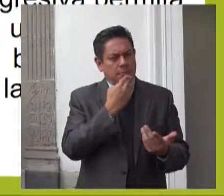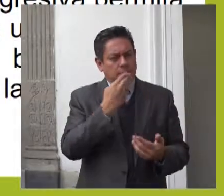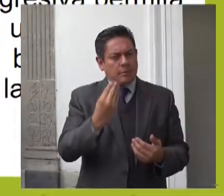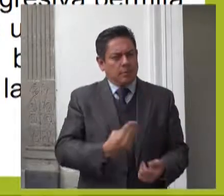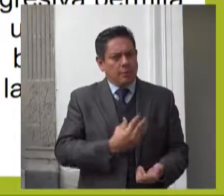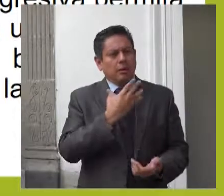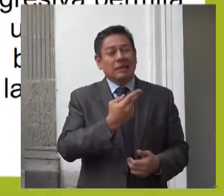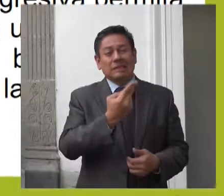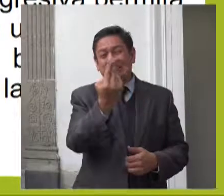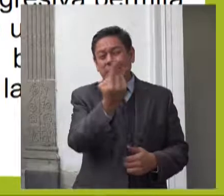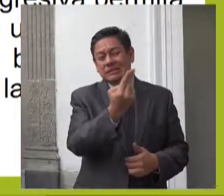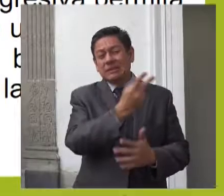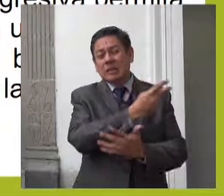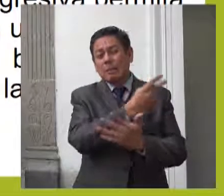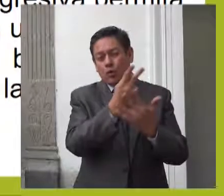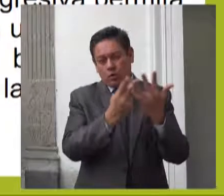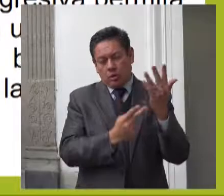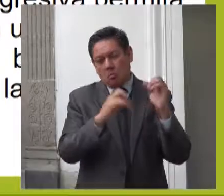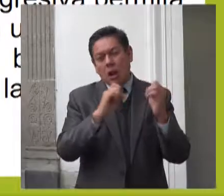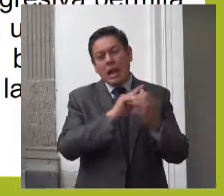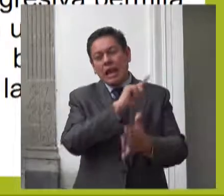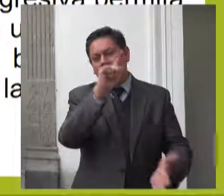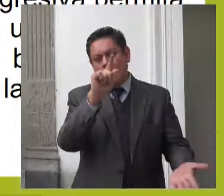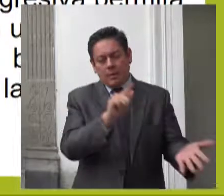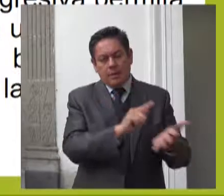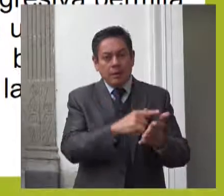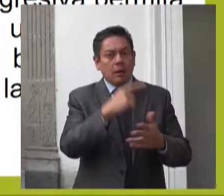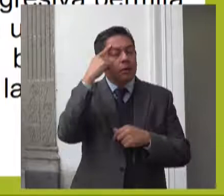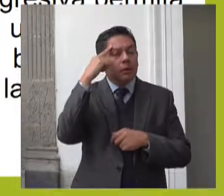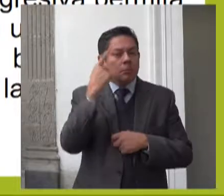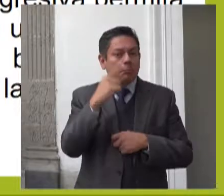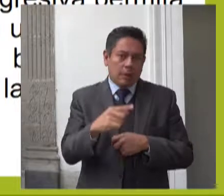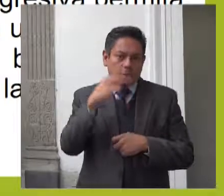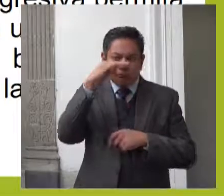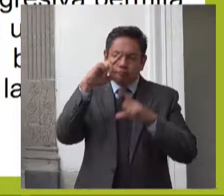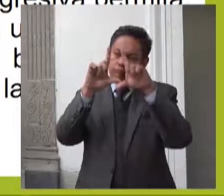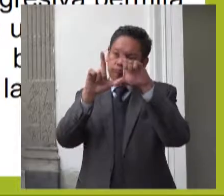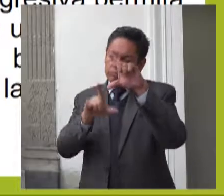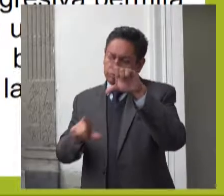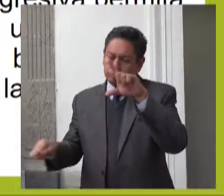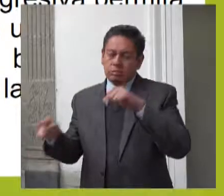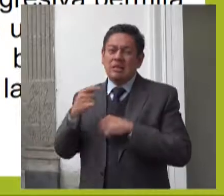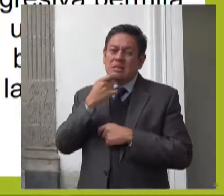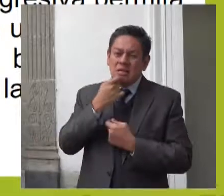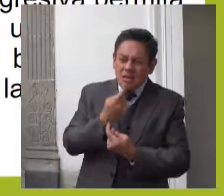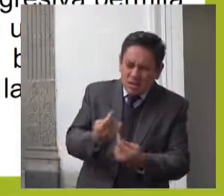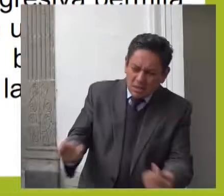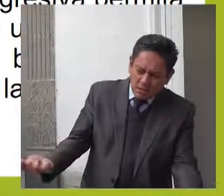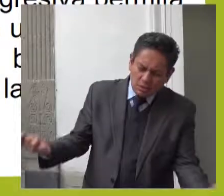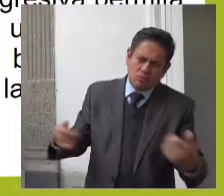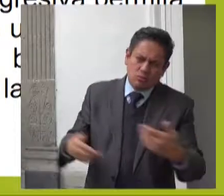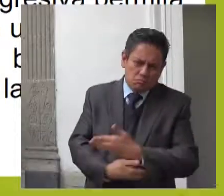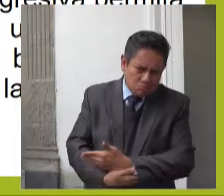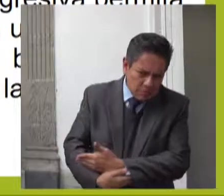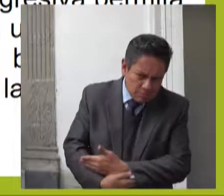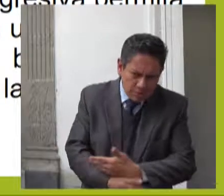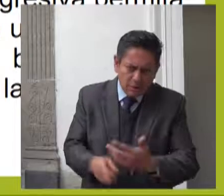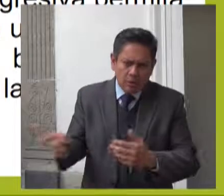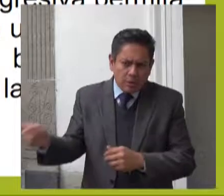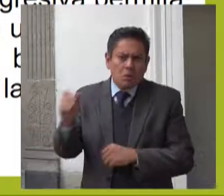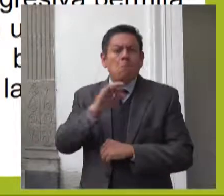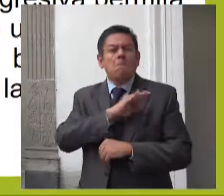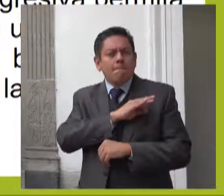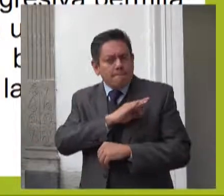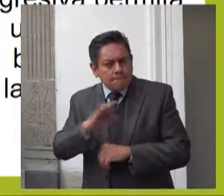progresiva permita el acceso a todos los niños y niñas en primera infancia a un sistema de cuidados